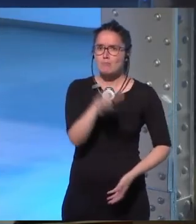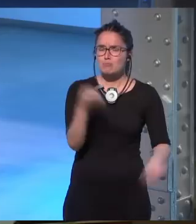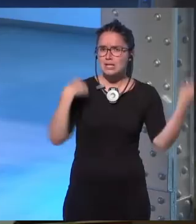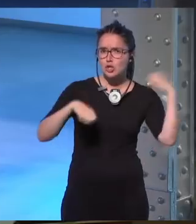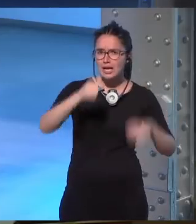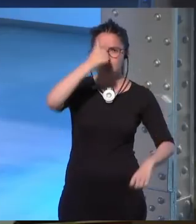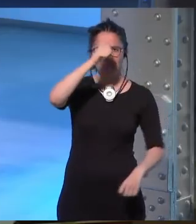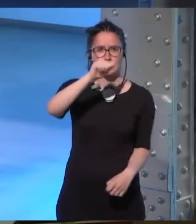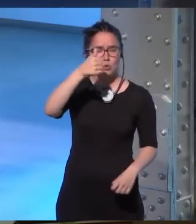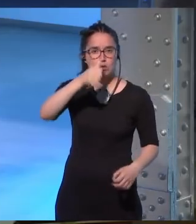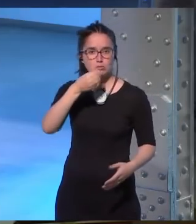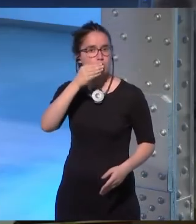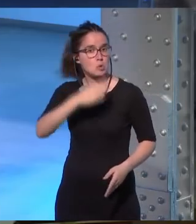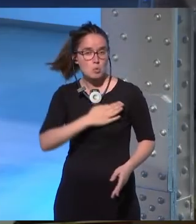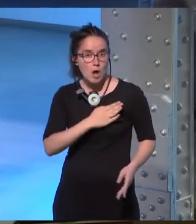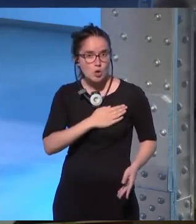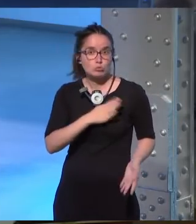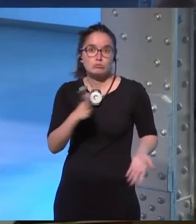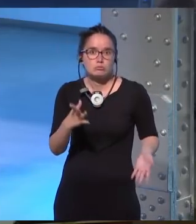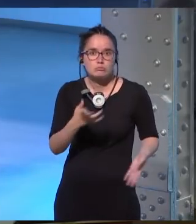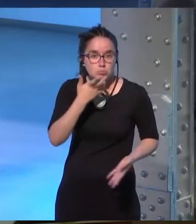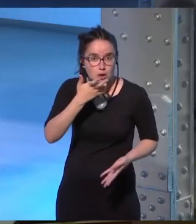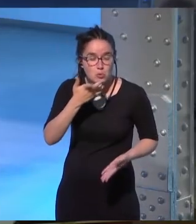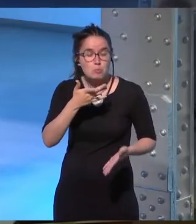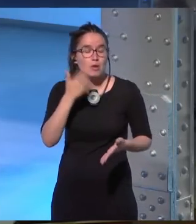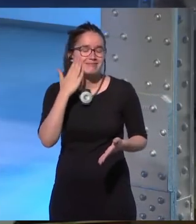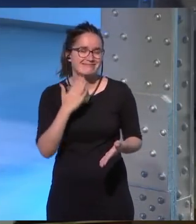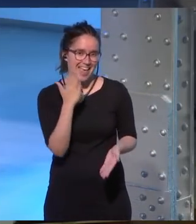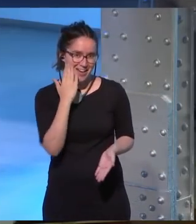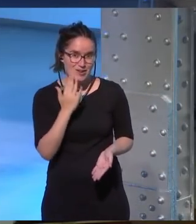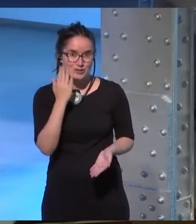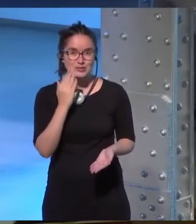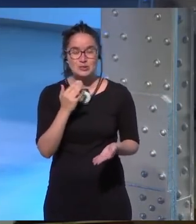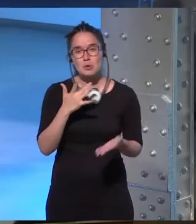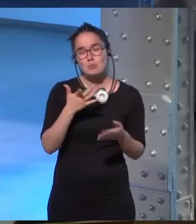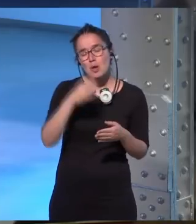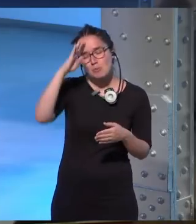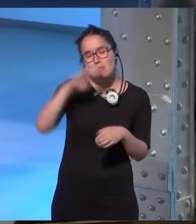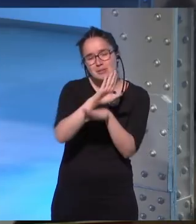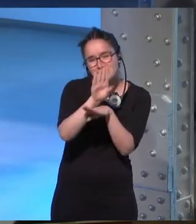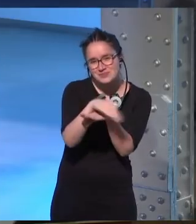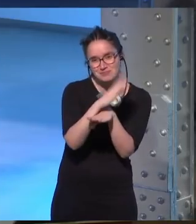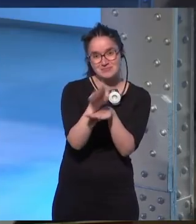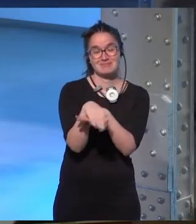que sean muy buenos muy tiernos paternales